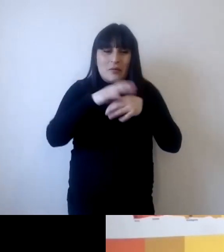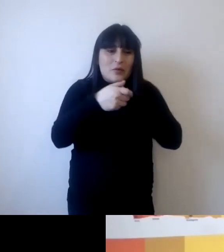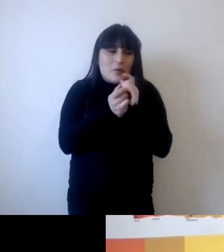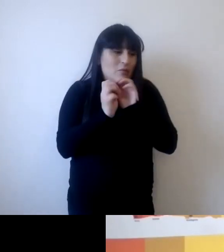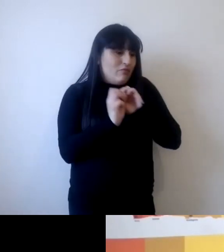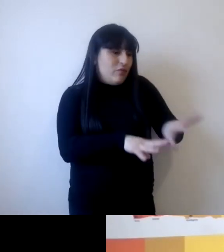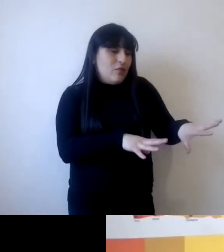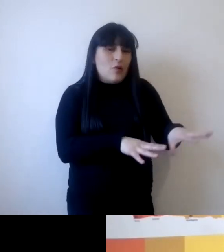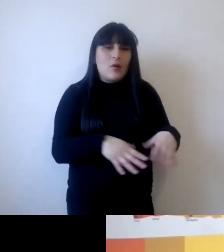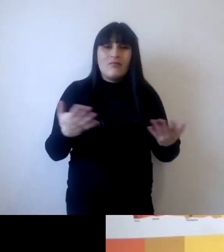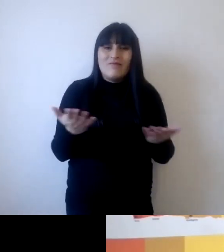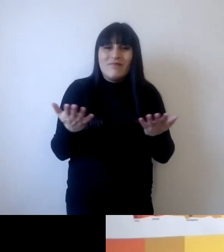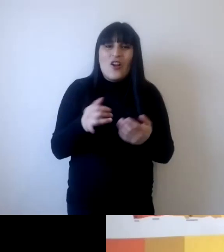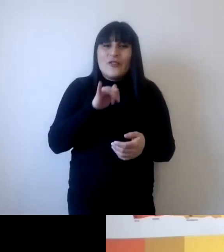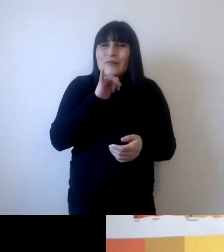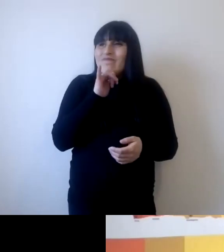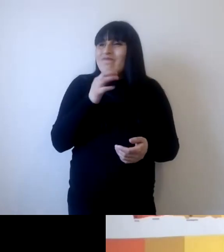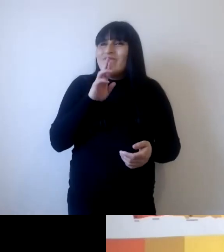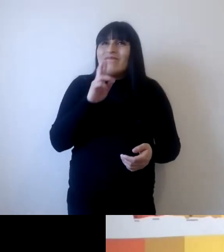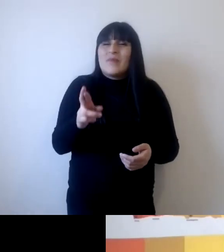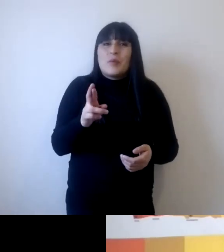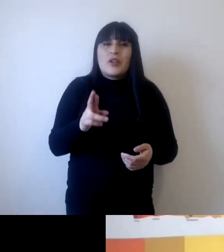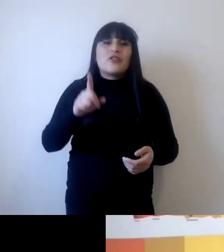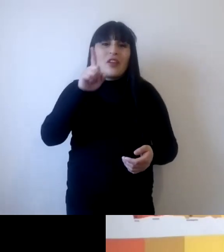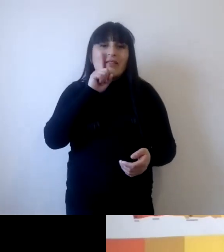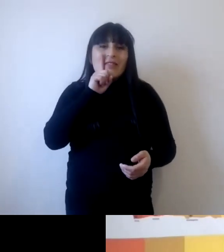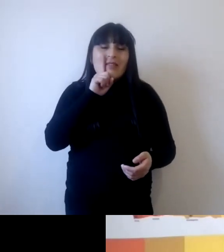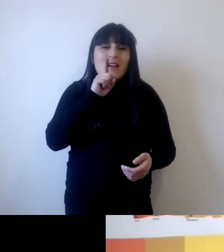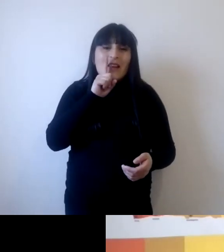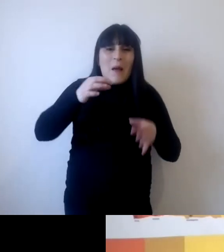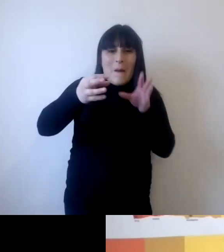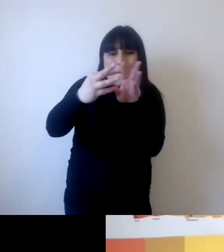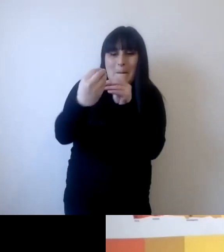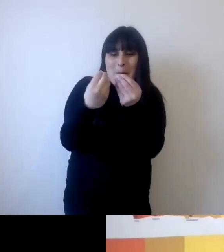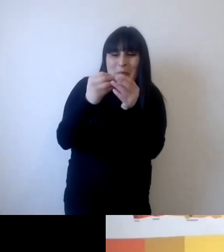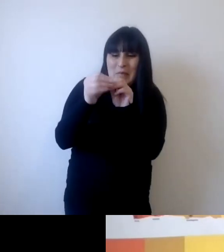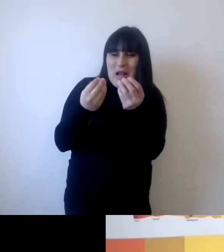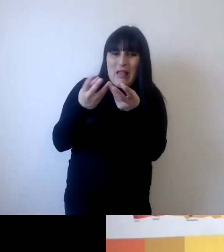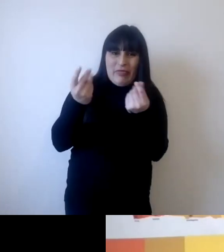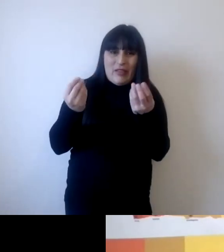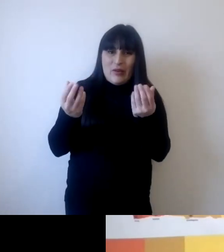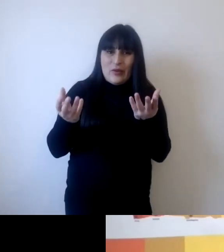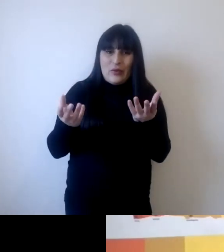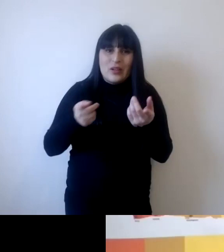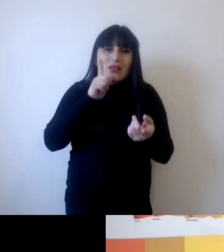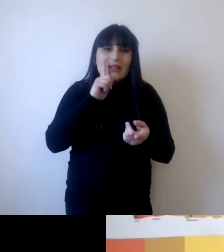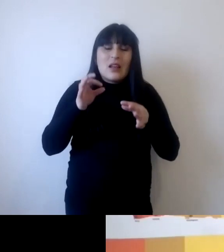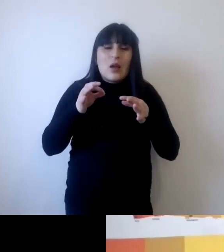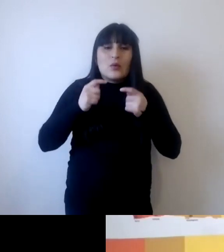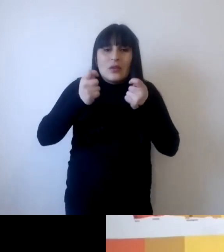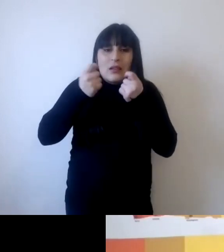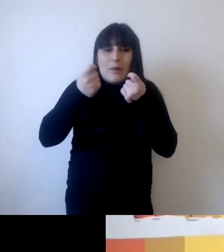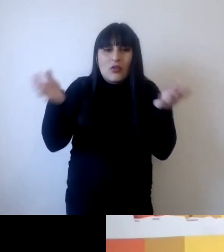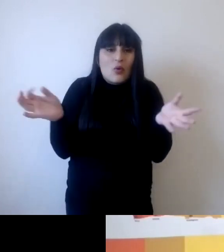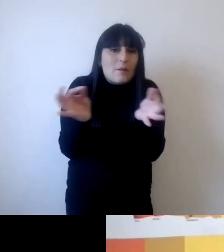un residuo que contiene plásticos un residuo mixto y además un residuo que requiere un tratamiento sanitario